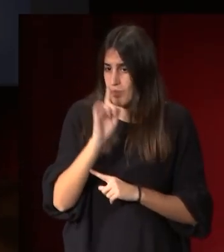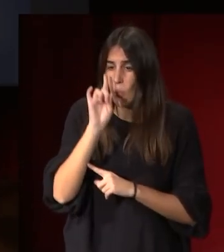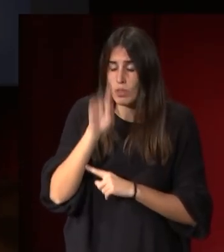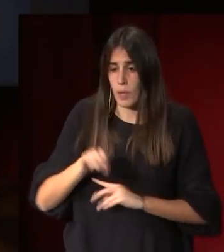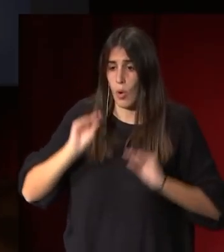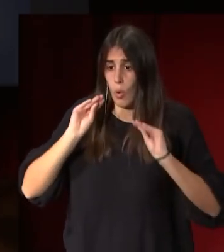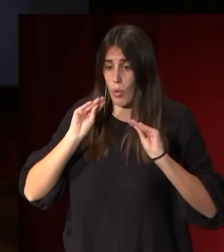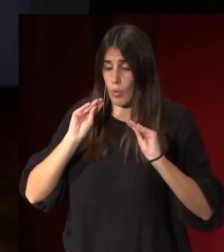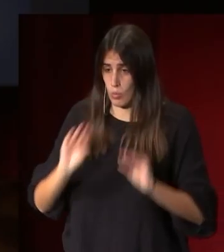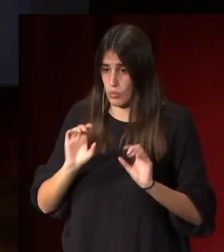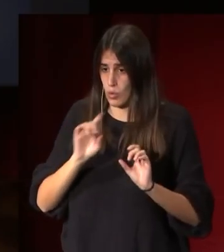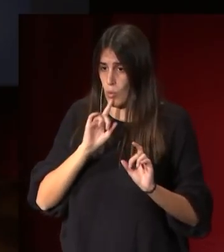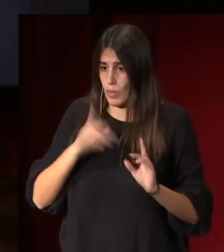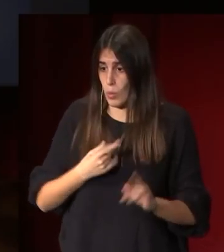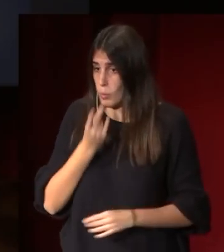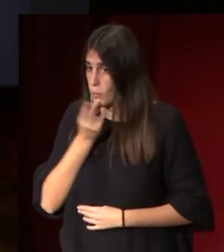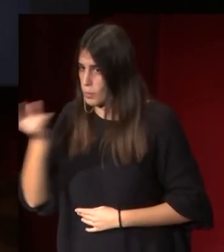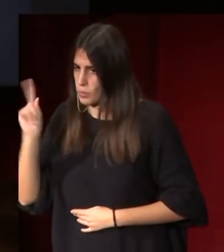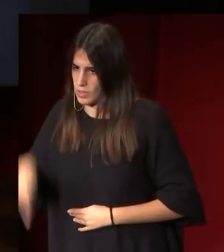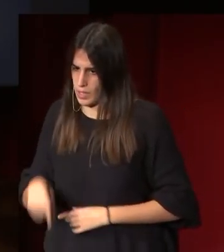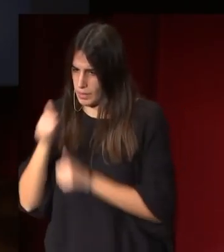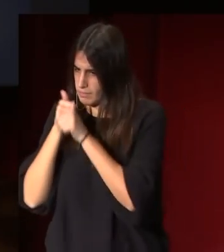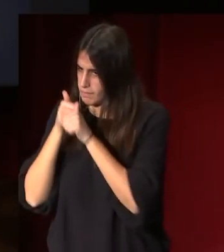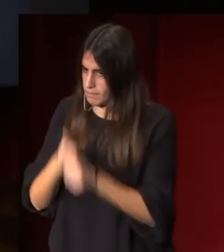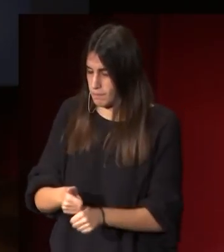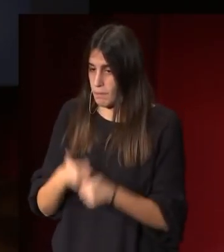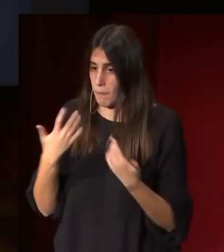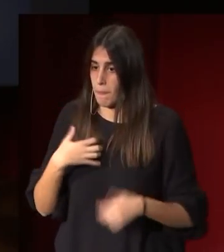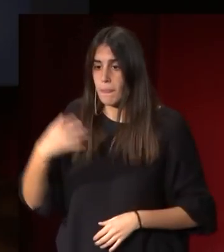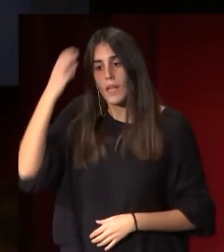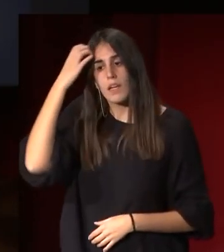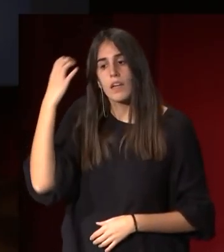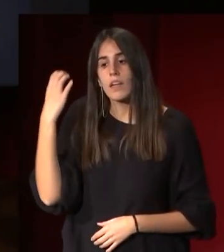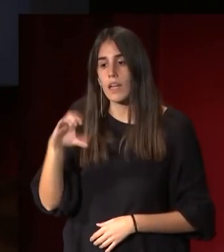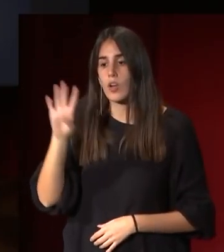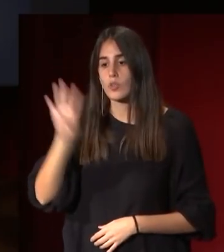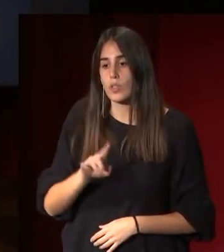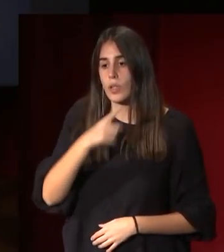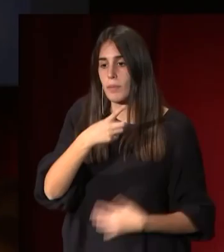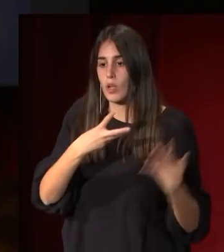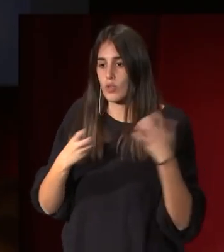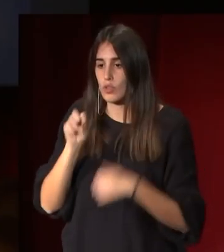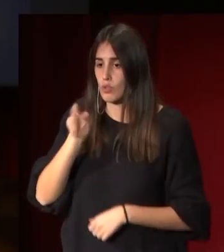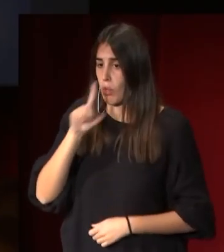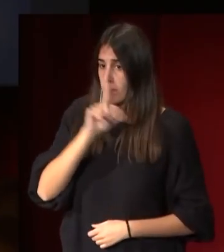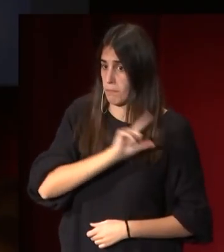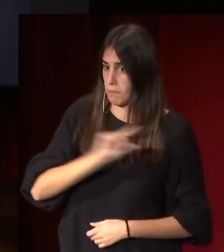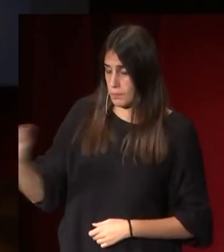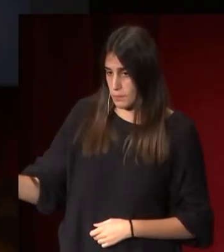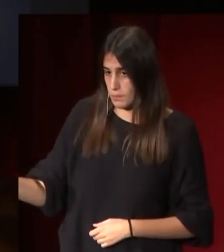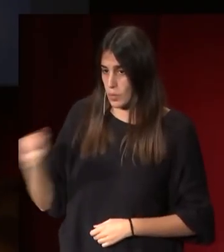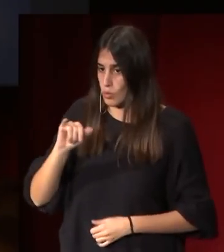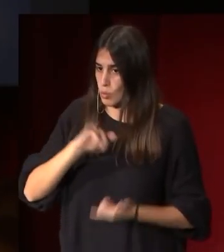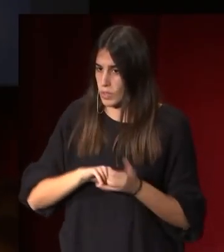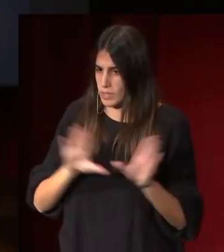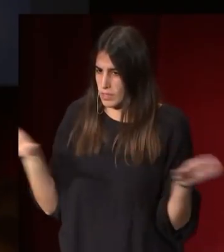también en el exilio, cuando Carlos IV marcha en 1812 con su esposa y una